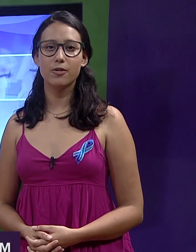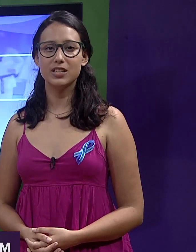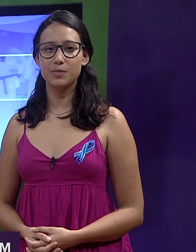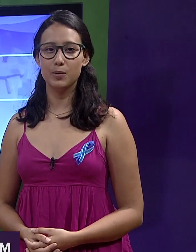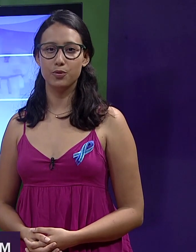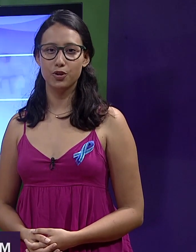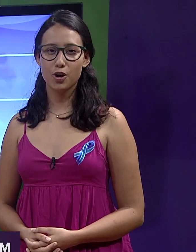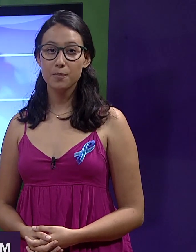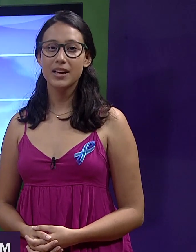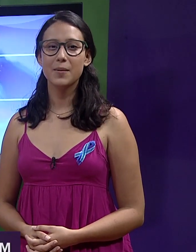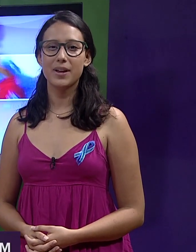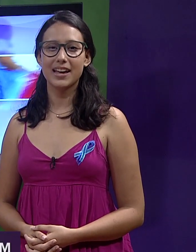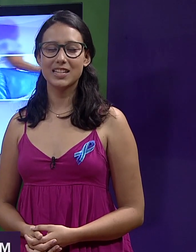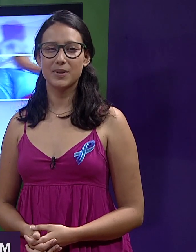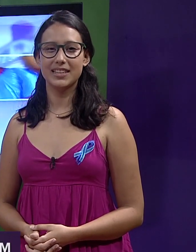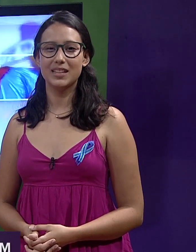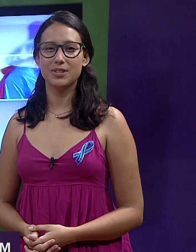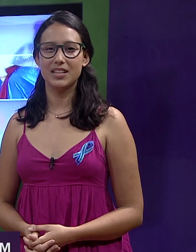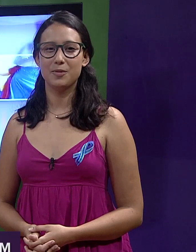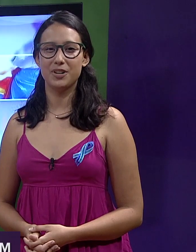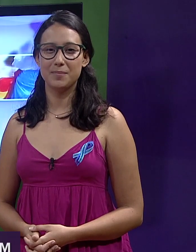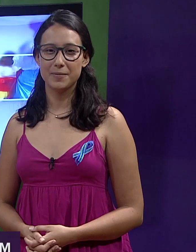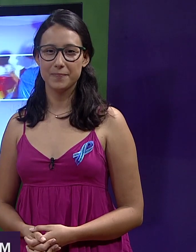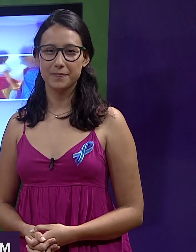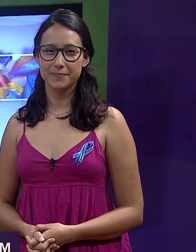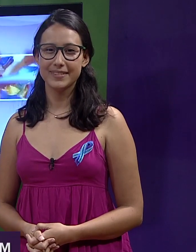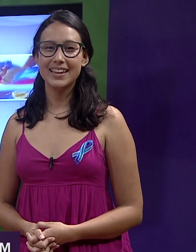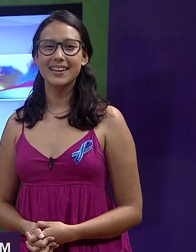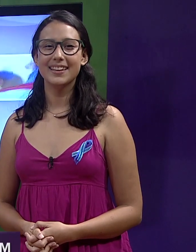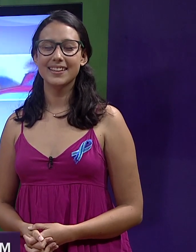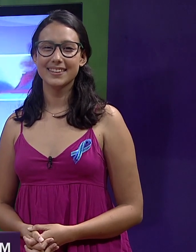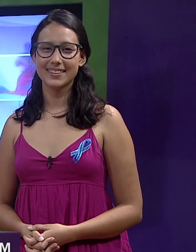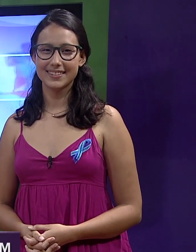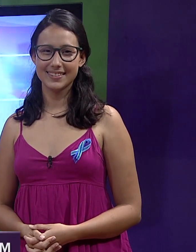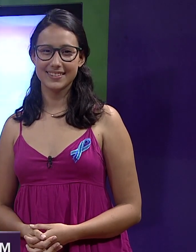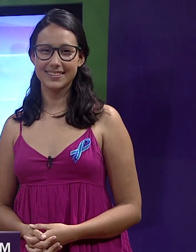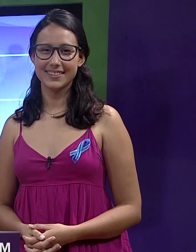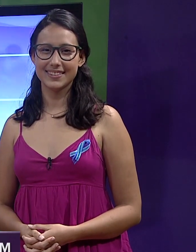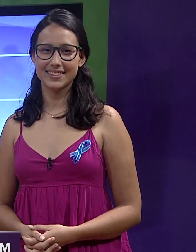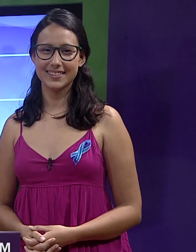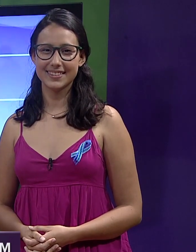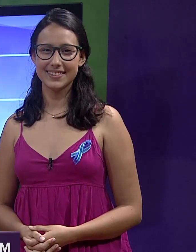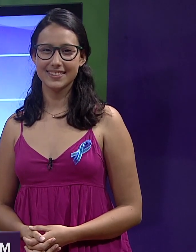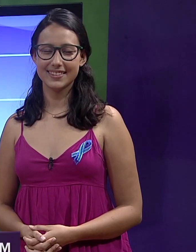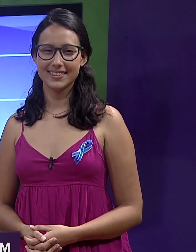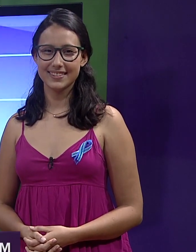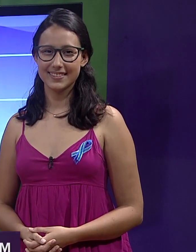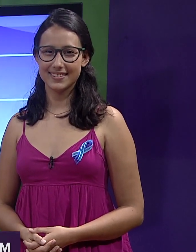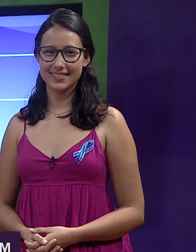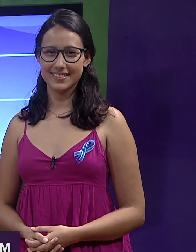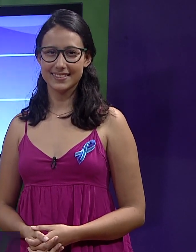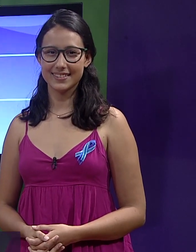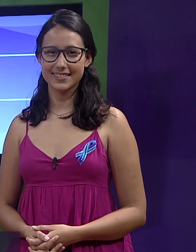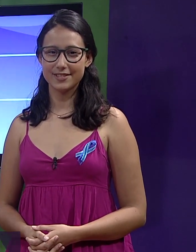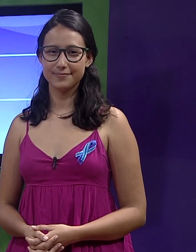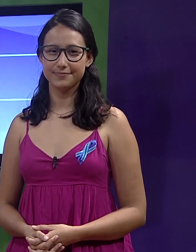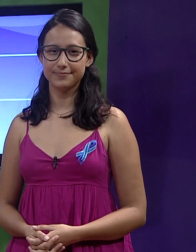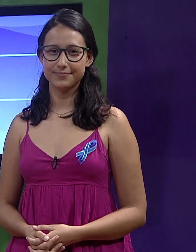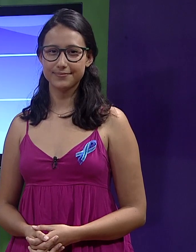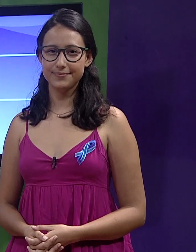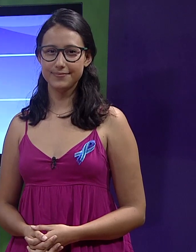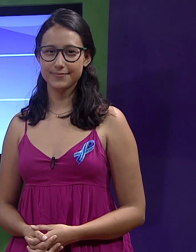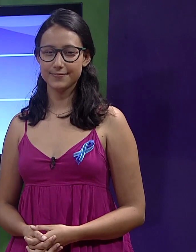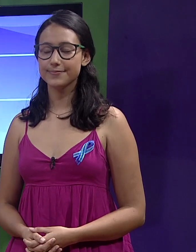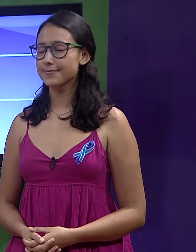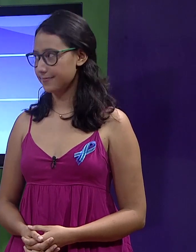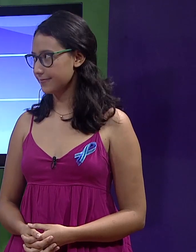.com para que las presentemos en el programa. En la siguiente nota exponemos las múltiples barreras